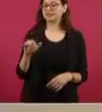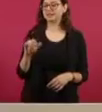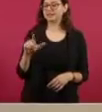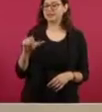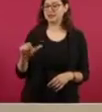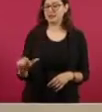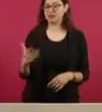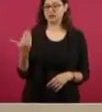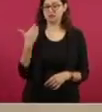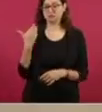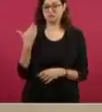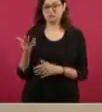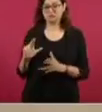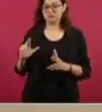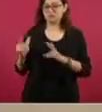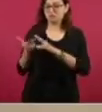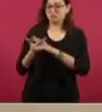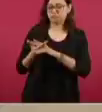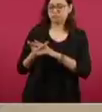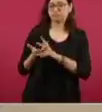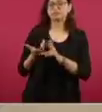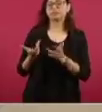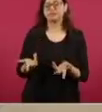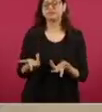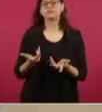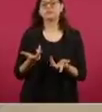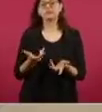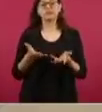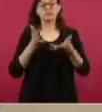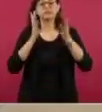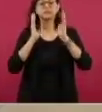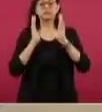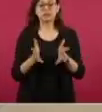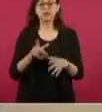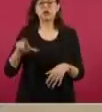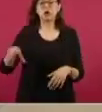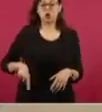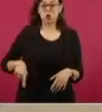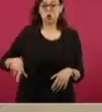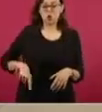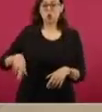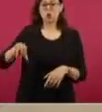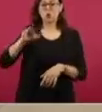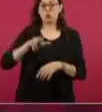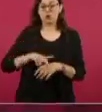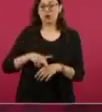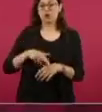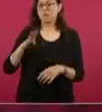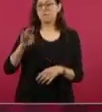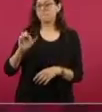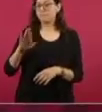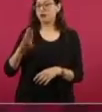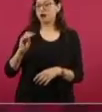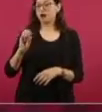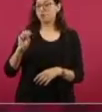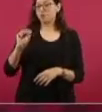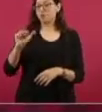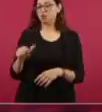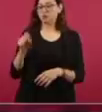Pérez, hay una comunicación permanente tanto con el gobernador Miguel Barbosa y el fiscal general